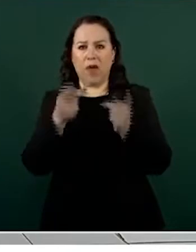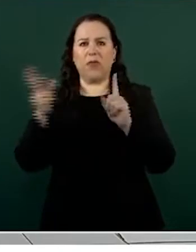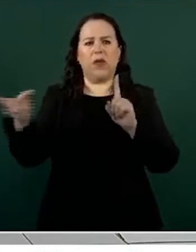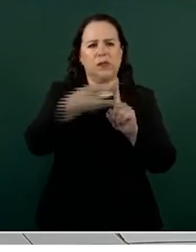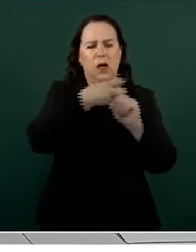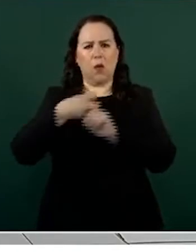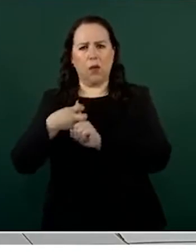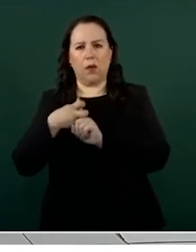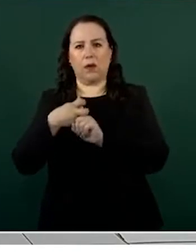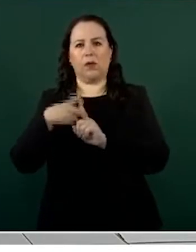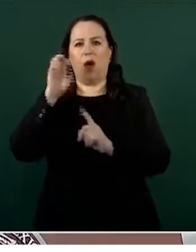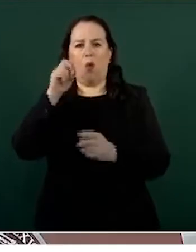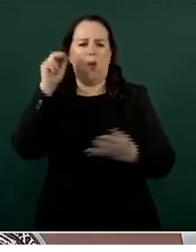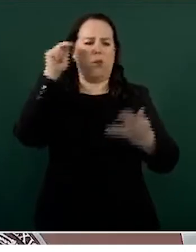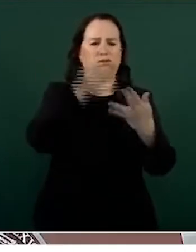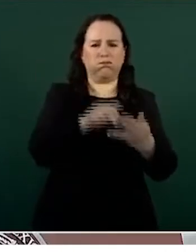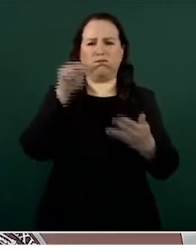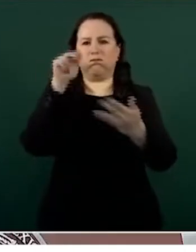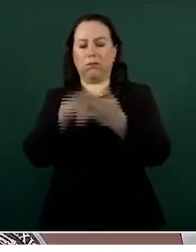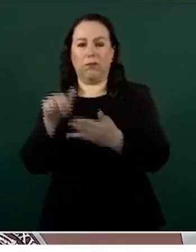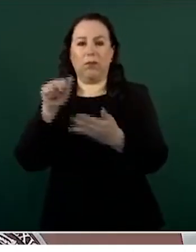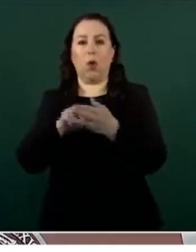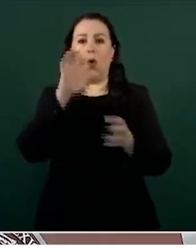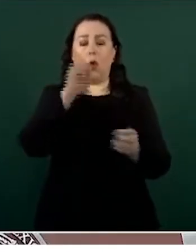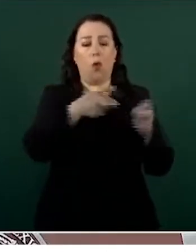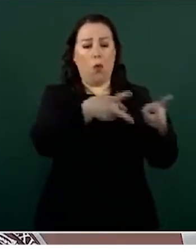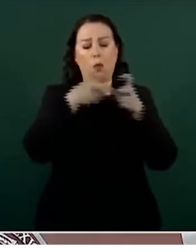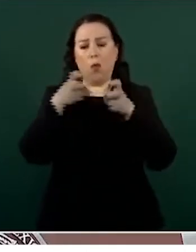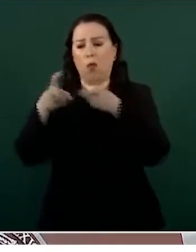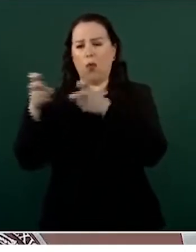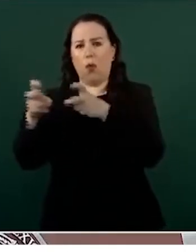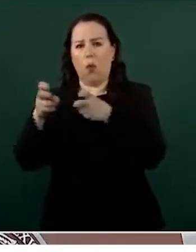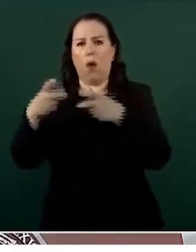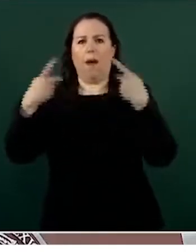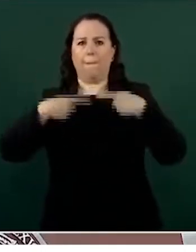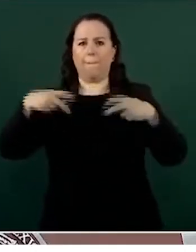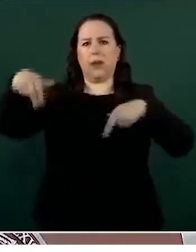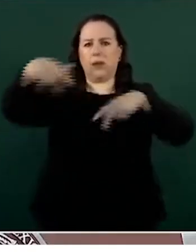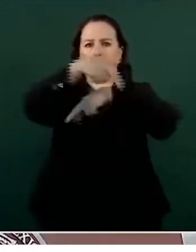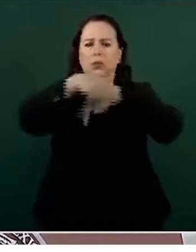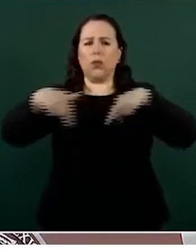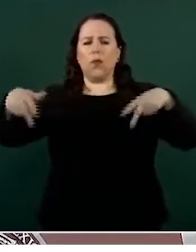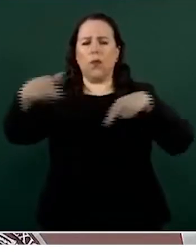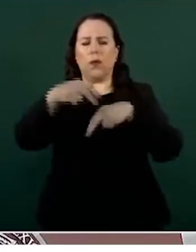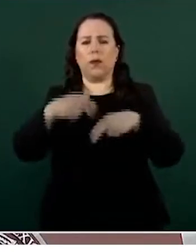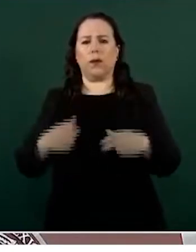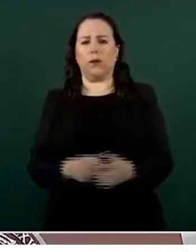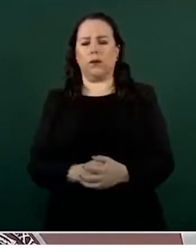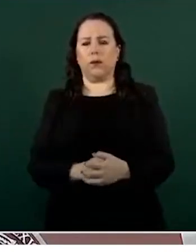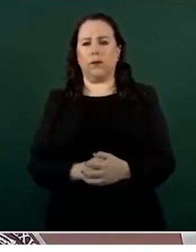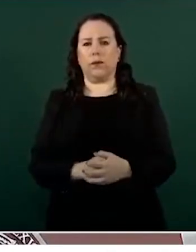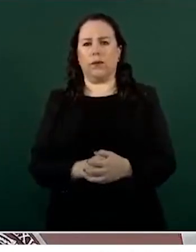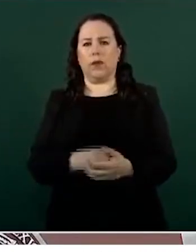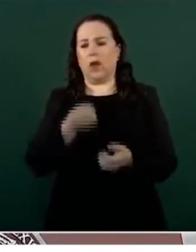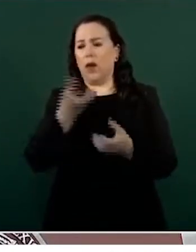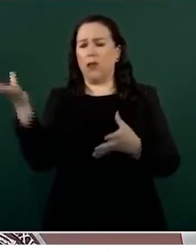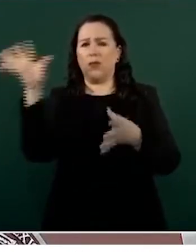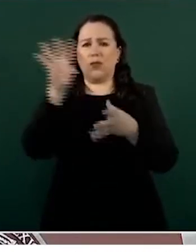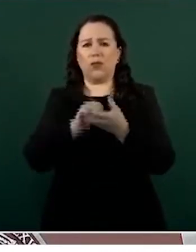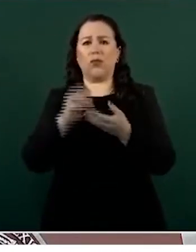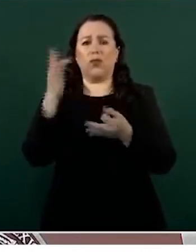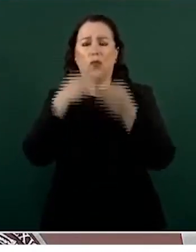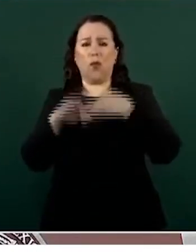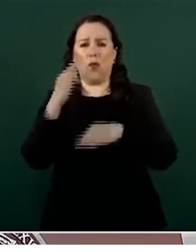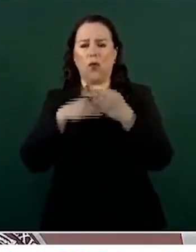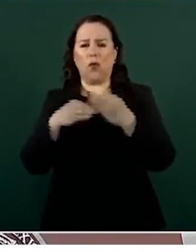homicidios dolosos, robo a transeúnte y el total de delitos de alto impacto tienen